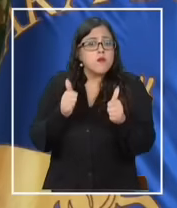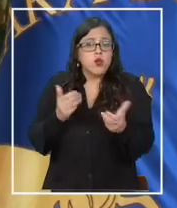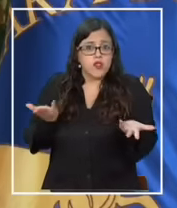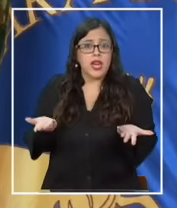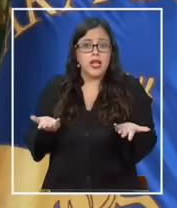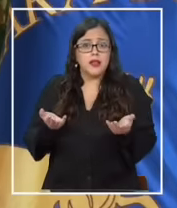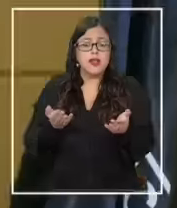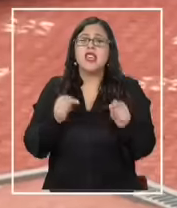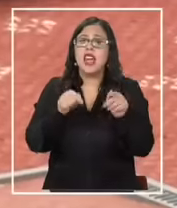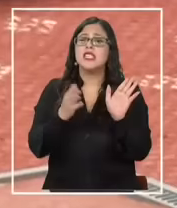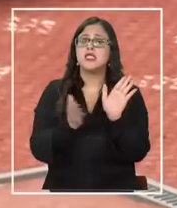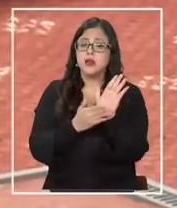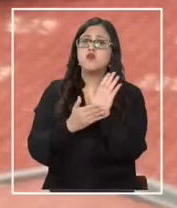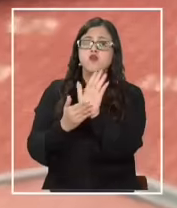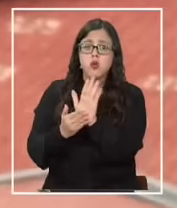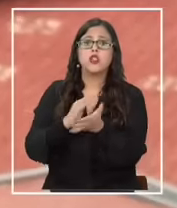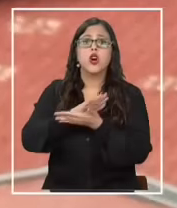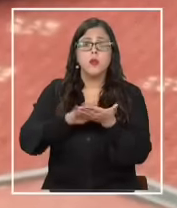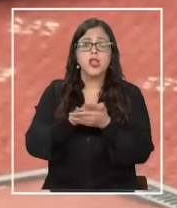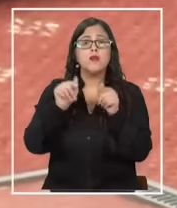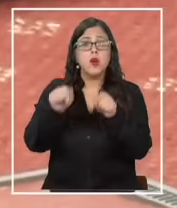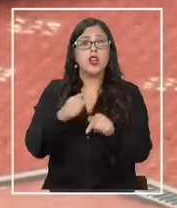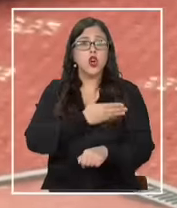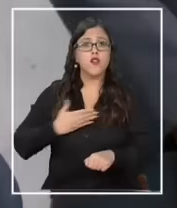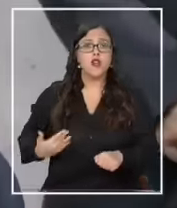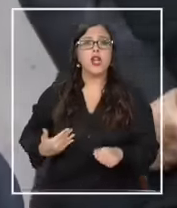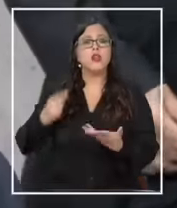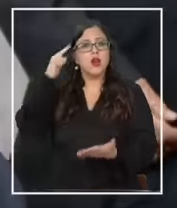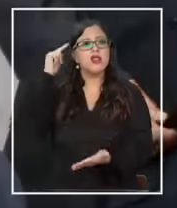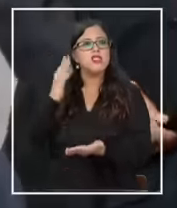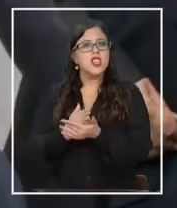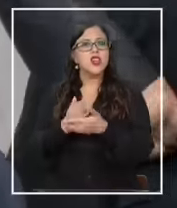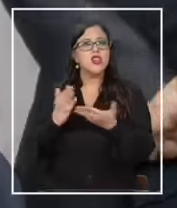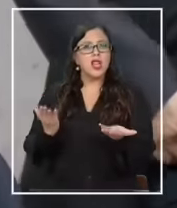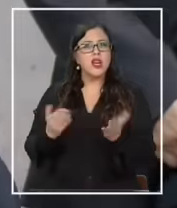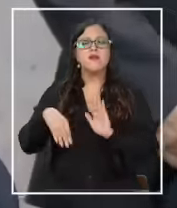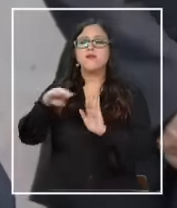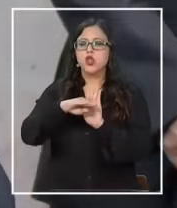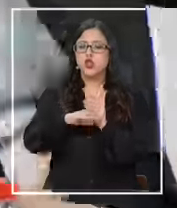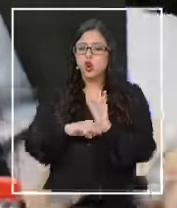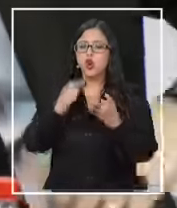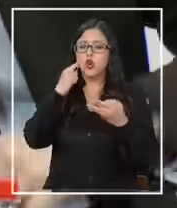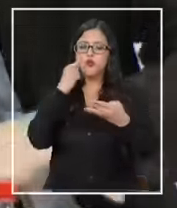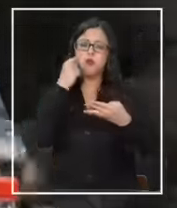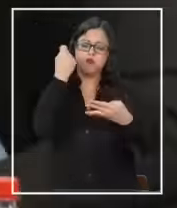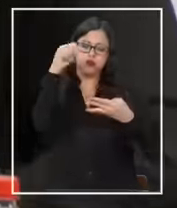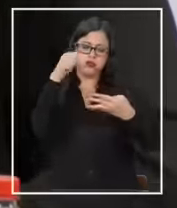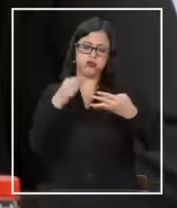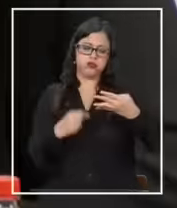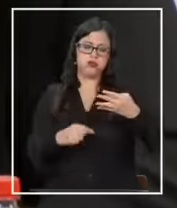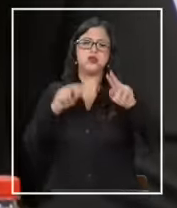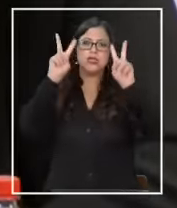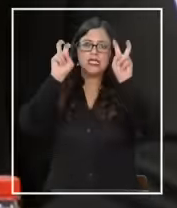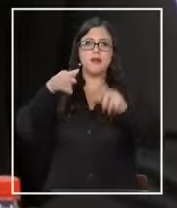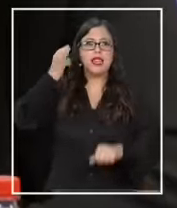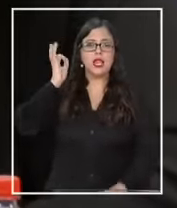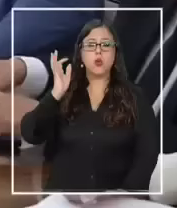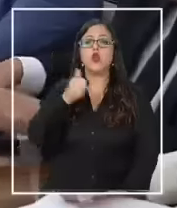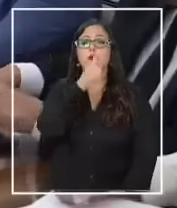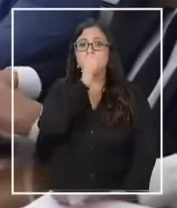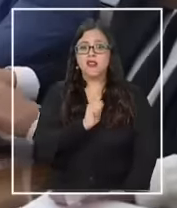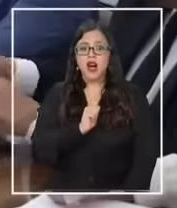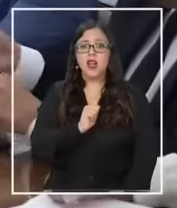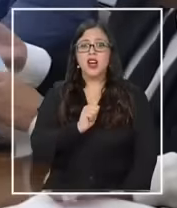que sirva de ejemplo. Frente a lo ocurrido, el gobierno decidió analizar los actuales protocolos, proyectando las reuniones privadas que sostendrá el